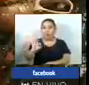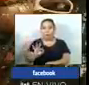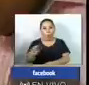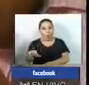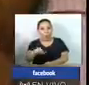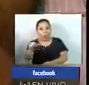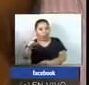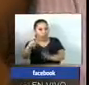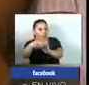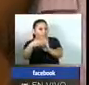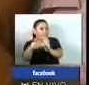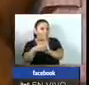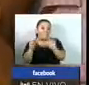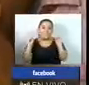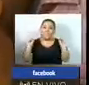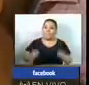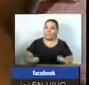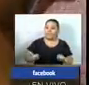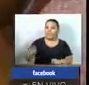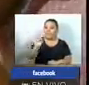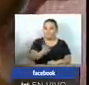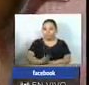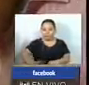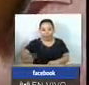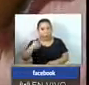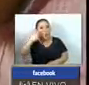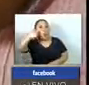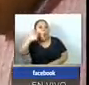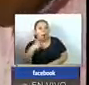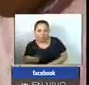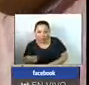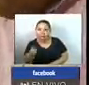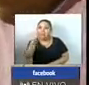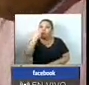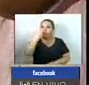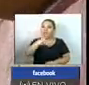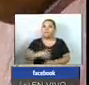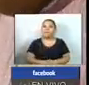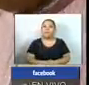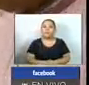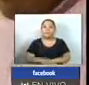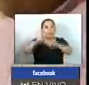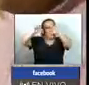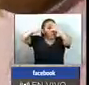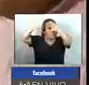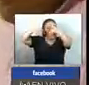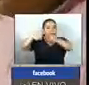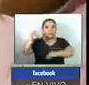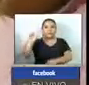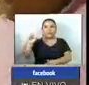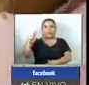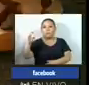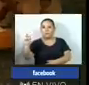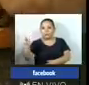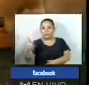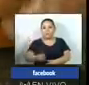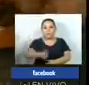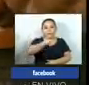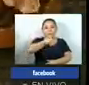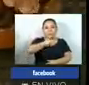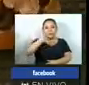de imitar y vaya que lo comprobamos con imágenes de Eric Alfaro Julio Guevara